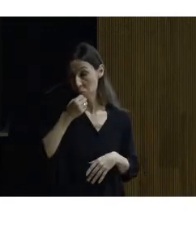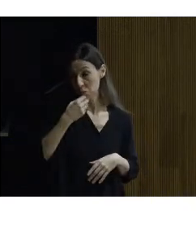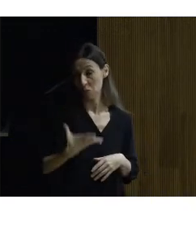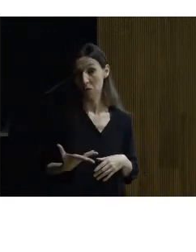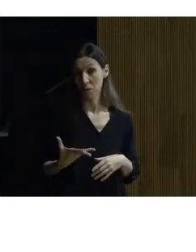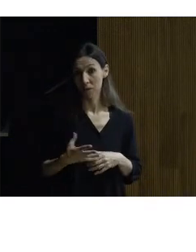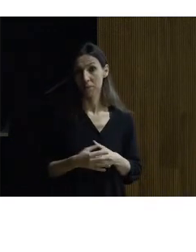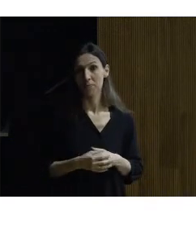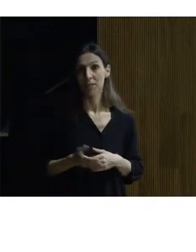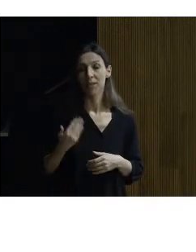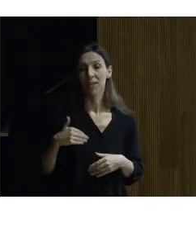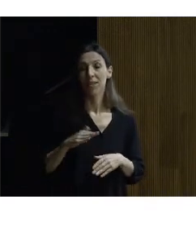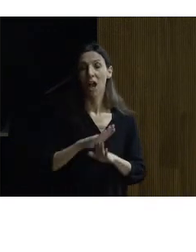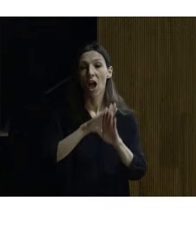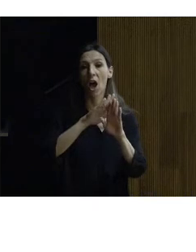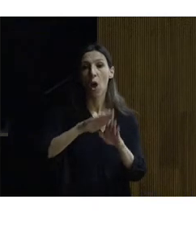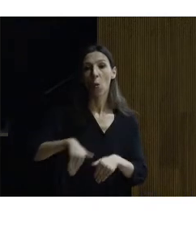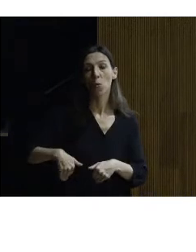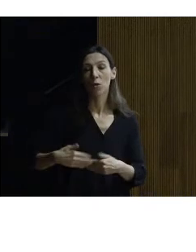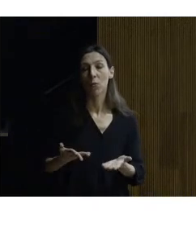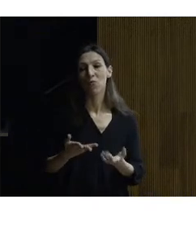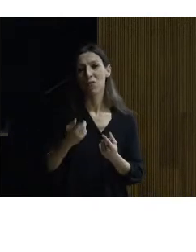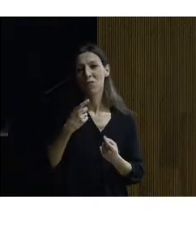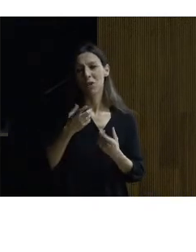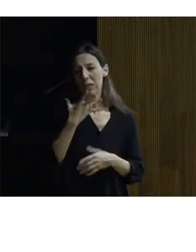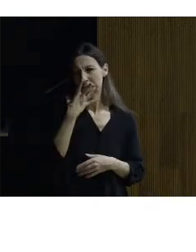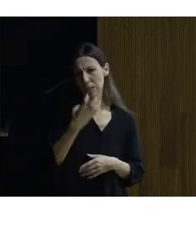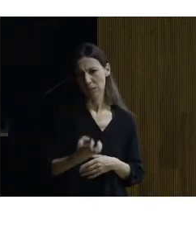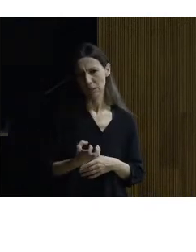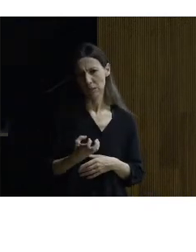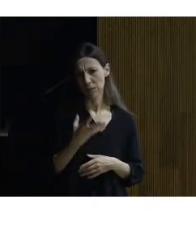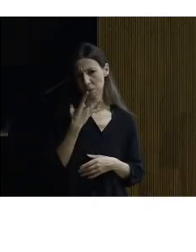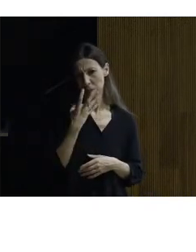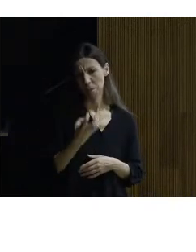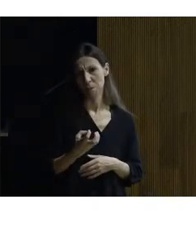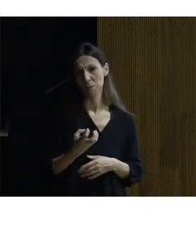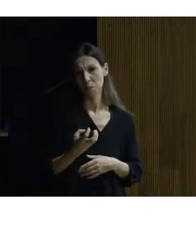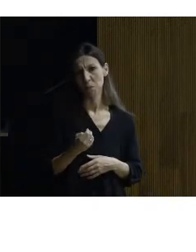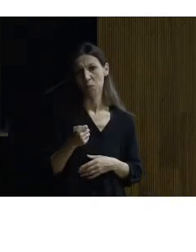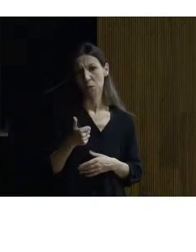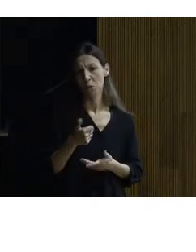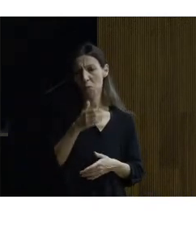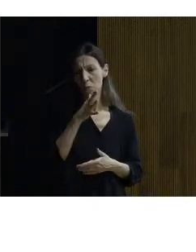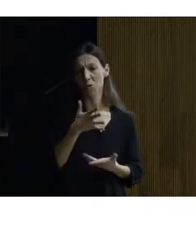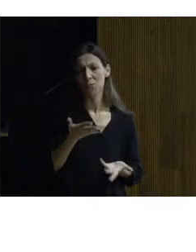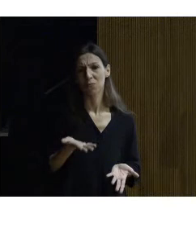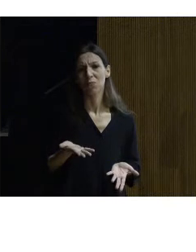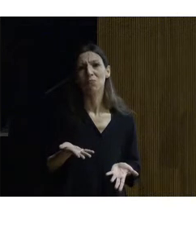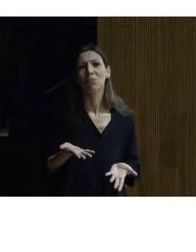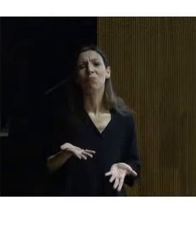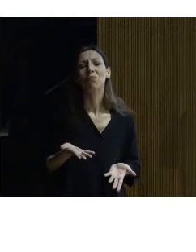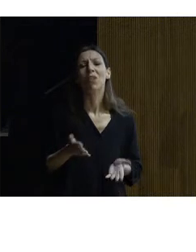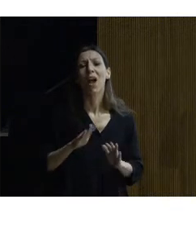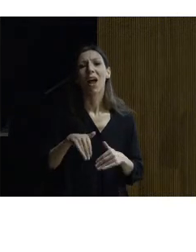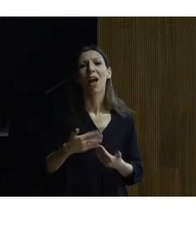termino con un dato triste y es que lo que no se detectó